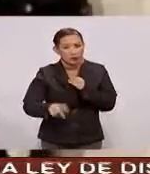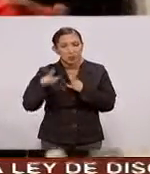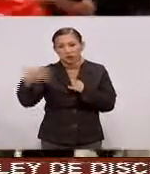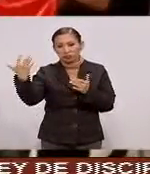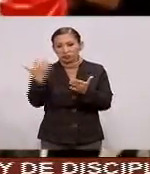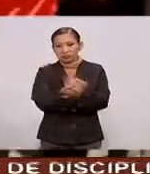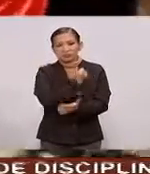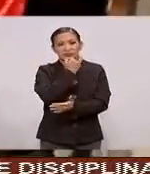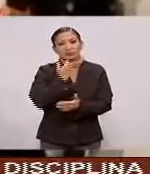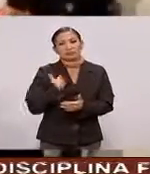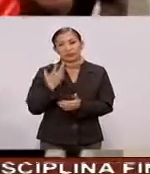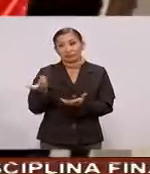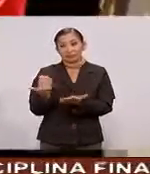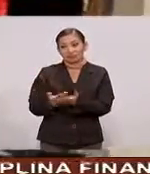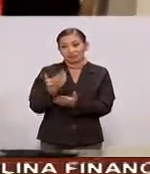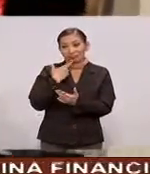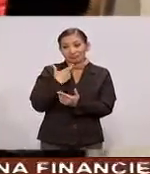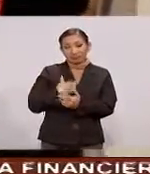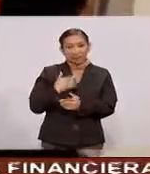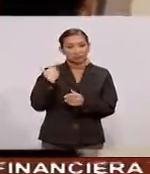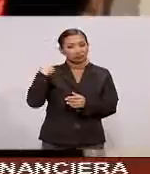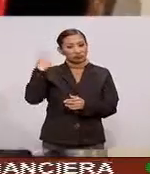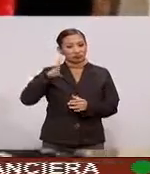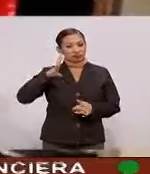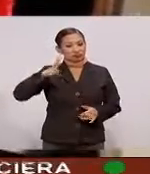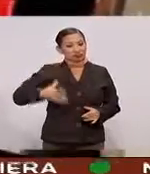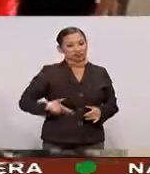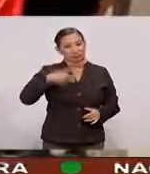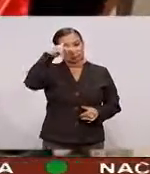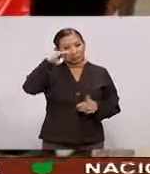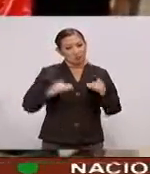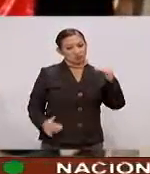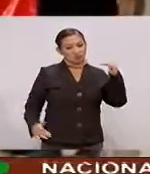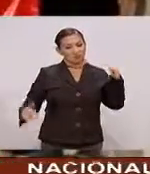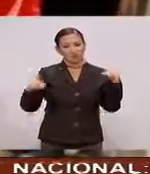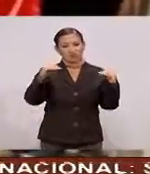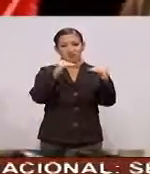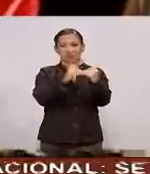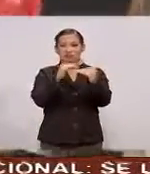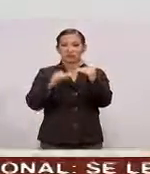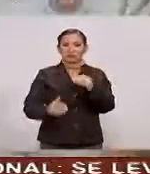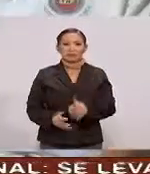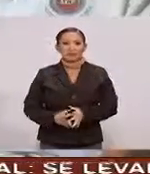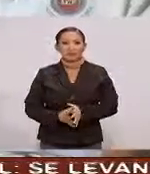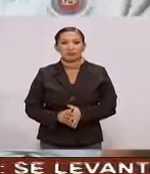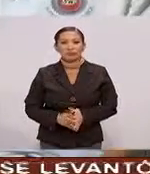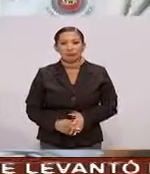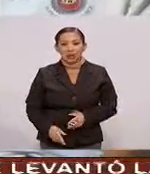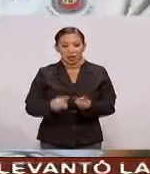Logramos Lo esperado Poner el nombre De México En lo muy alto Dos medallas de oro